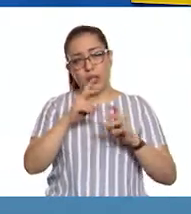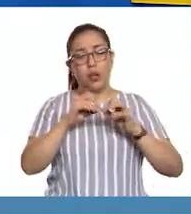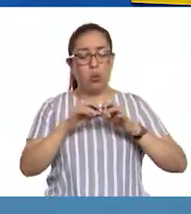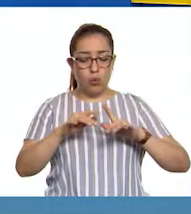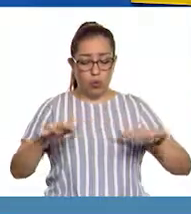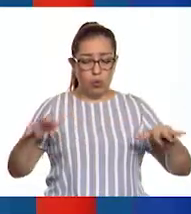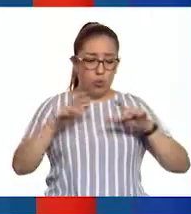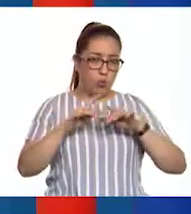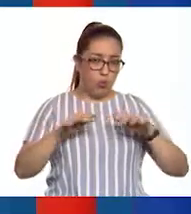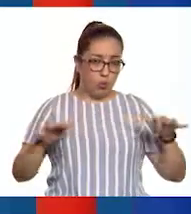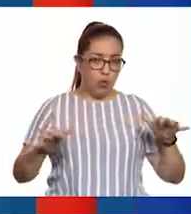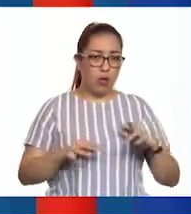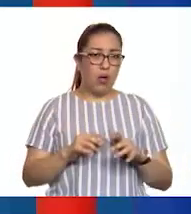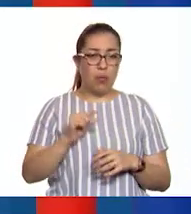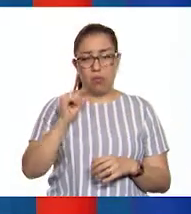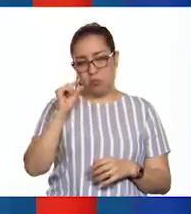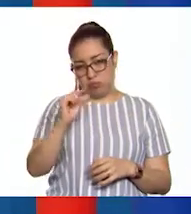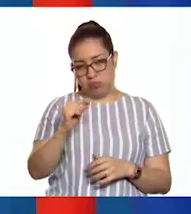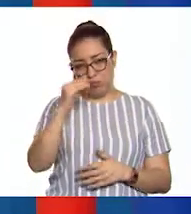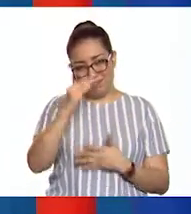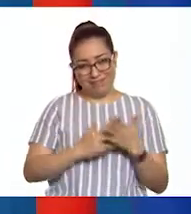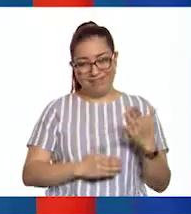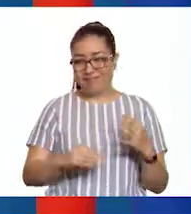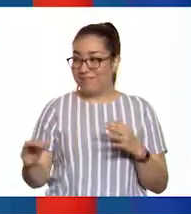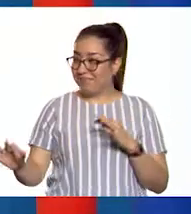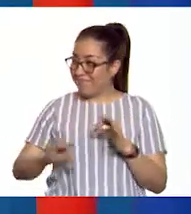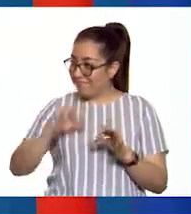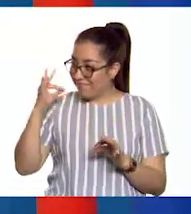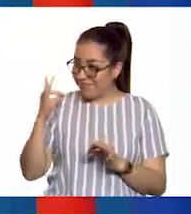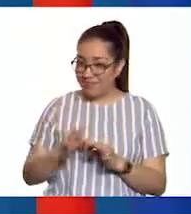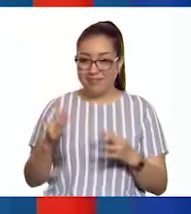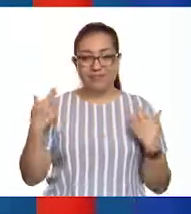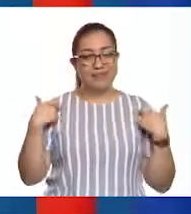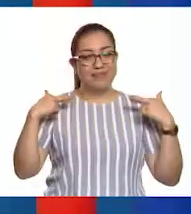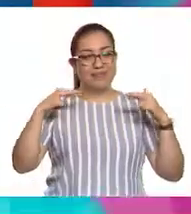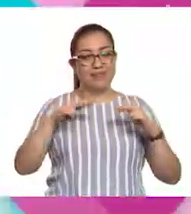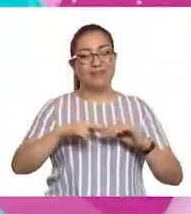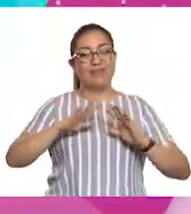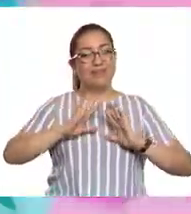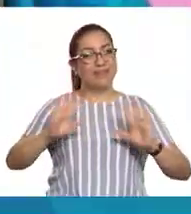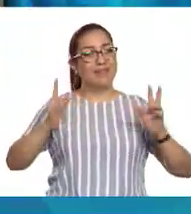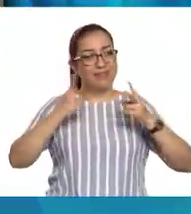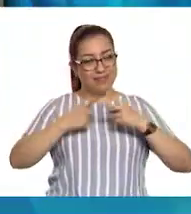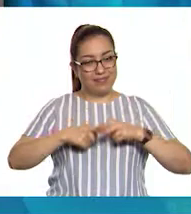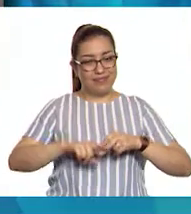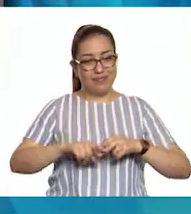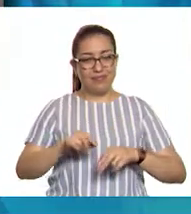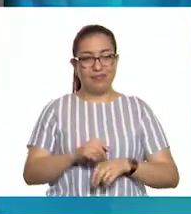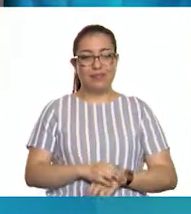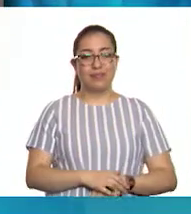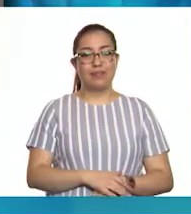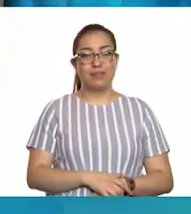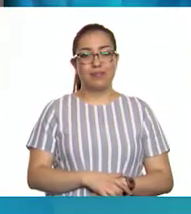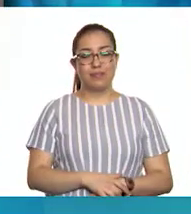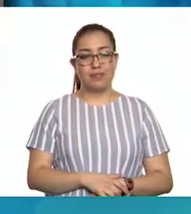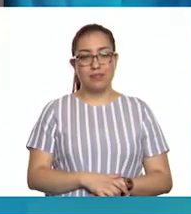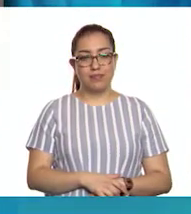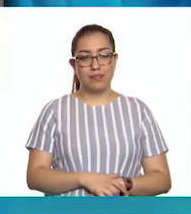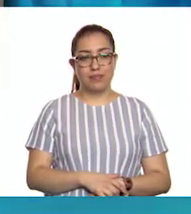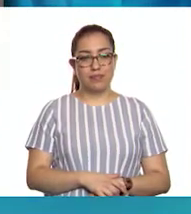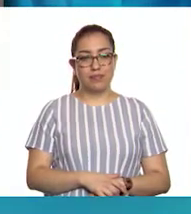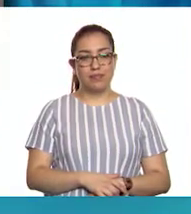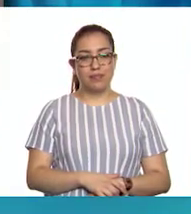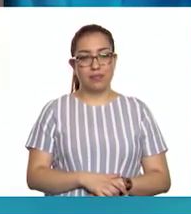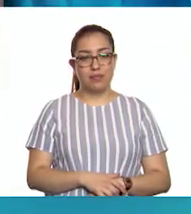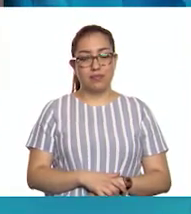sea necesario. Perfecto, maestro. Muy bien. Pues entonces, ahora sí, a cultivar. El cultivo se puede realizar en bolsas